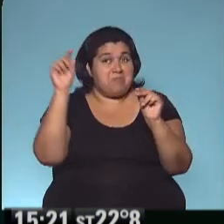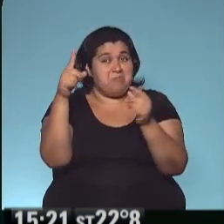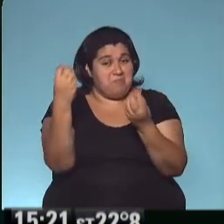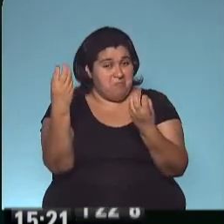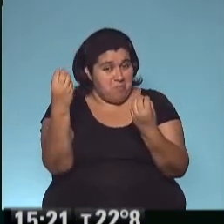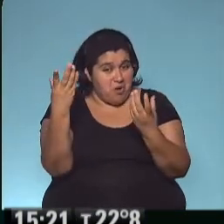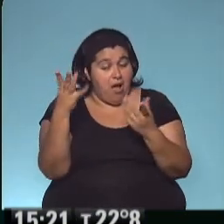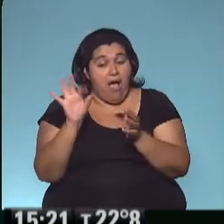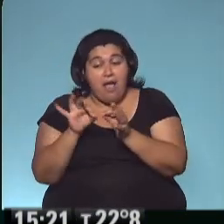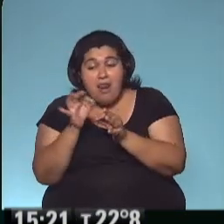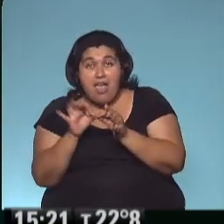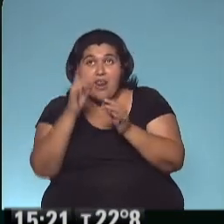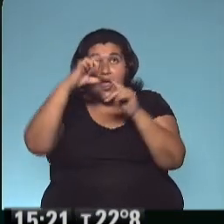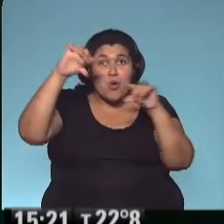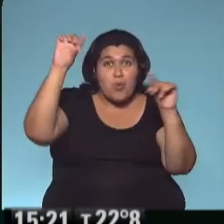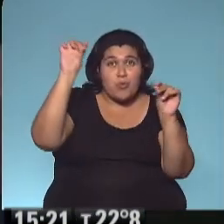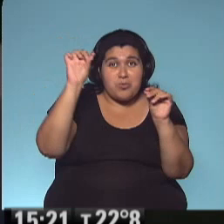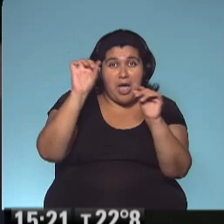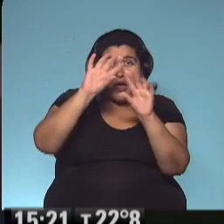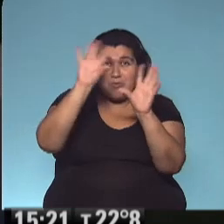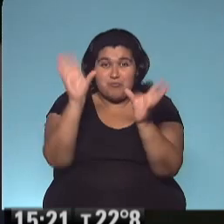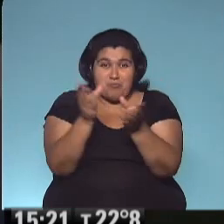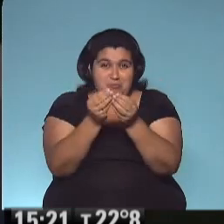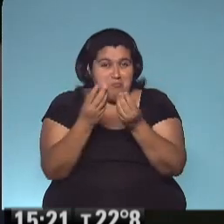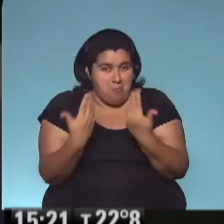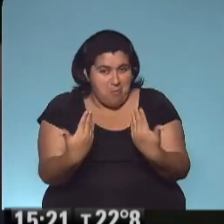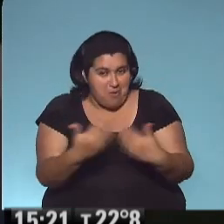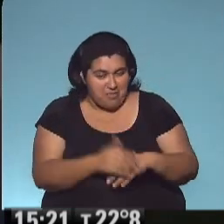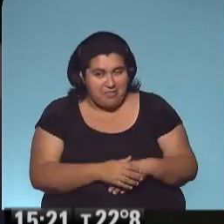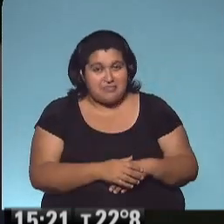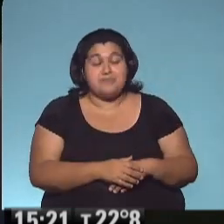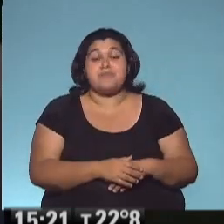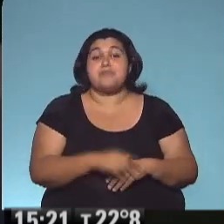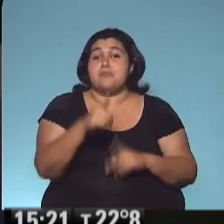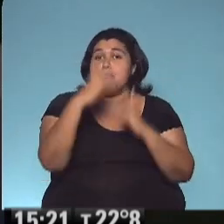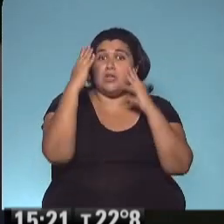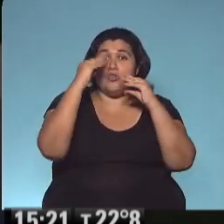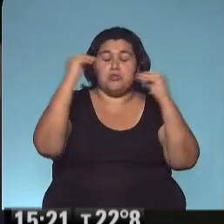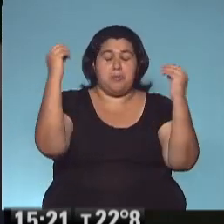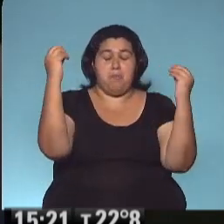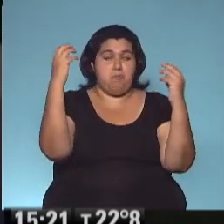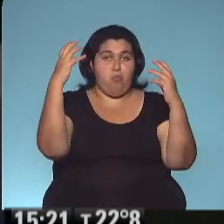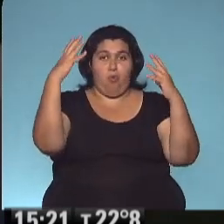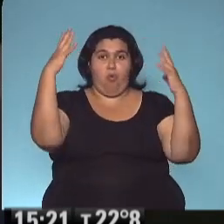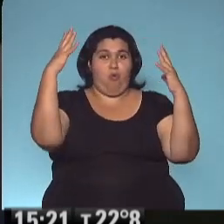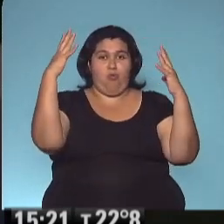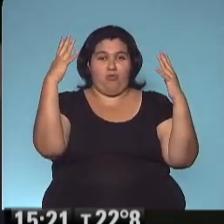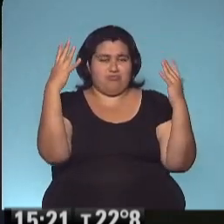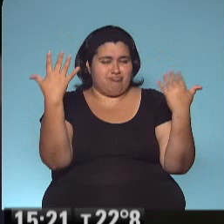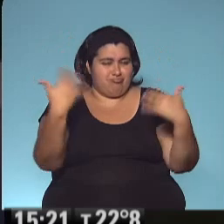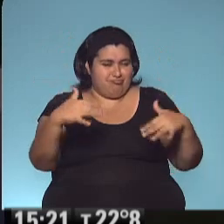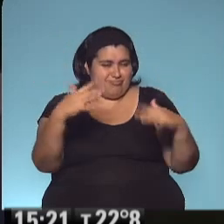entre una lana y una luna no hay tanta diferencia. Entonces la noche se iluminó. Aquí está, toda